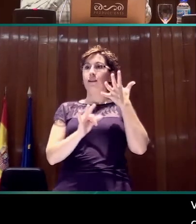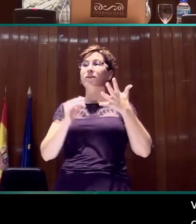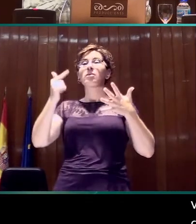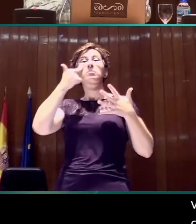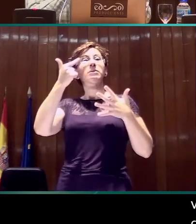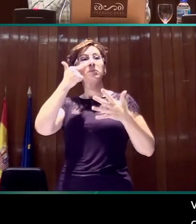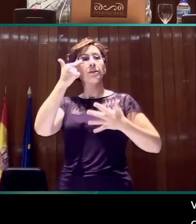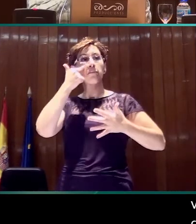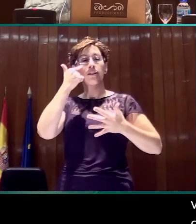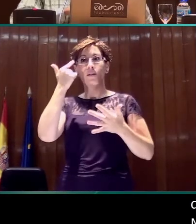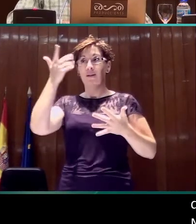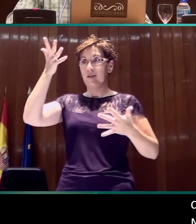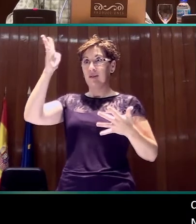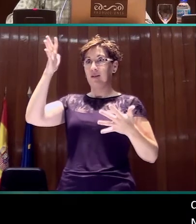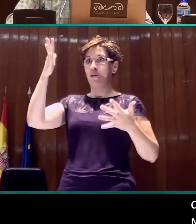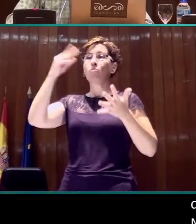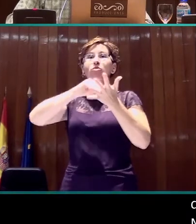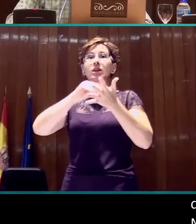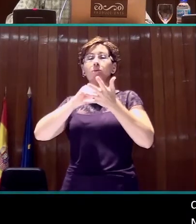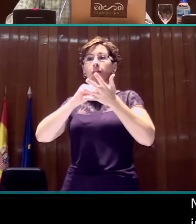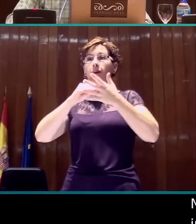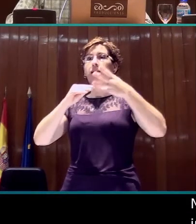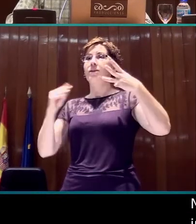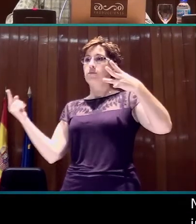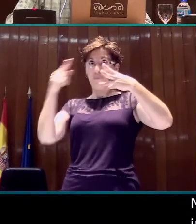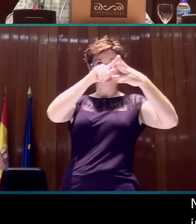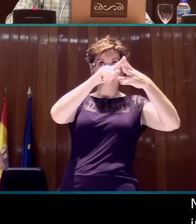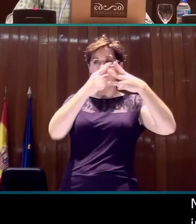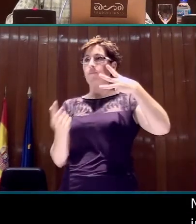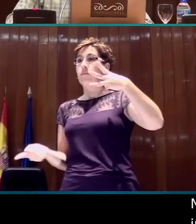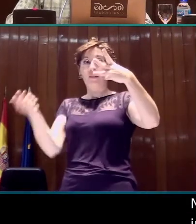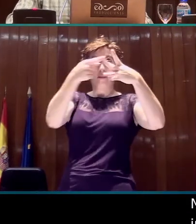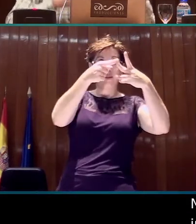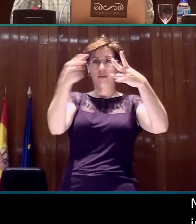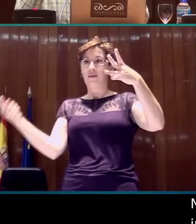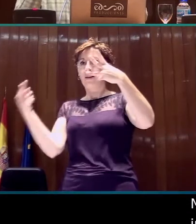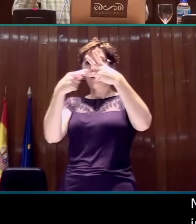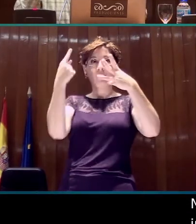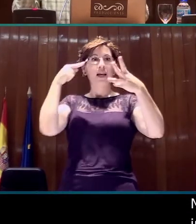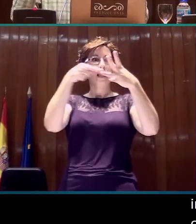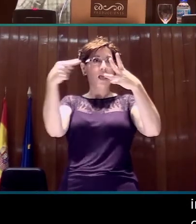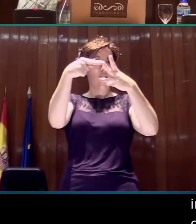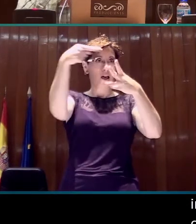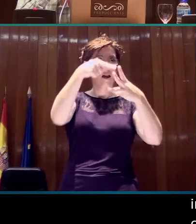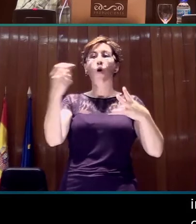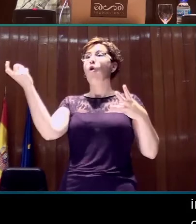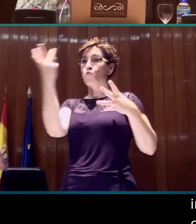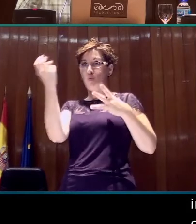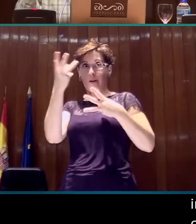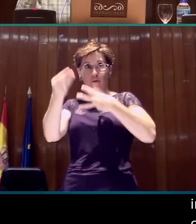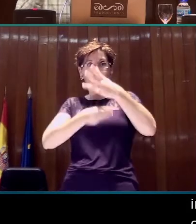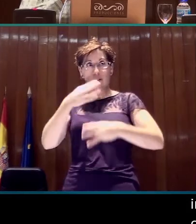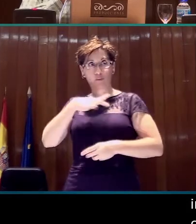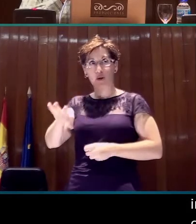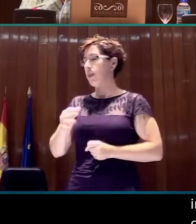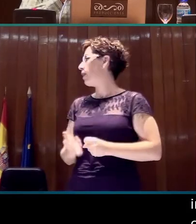dominante señala cada uno de los elementos y lo va especificando. También podemos hacer números, ¿de acuerdo? Por ejemplo, con